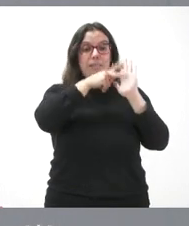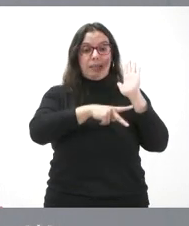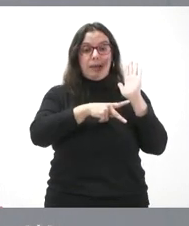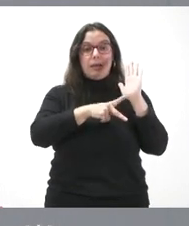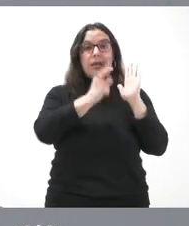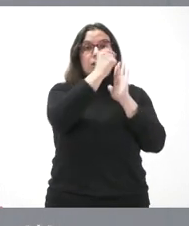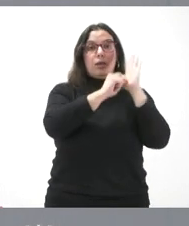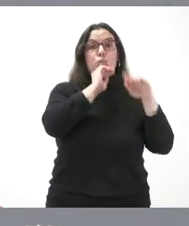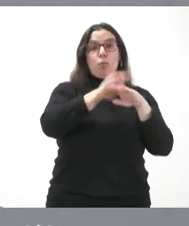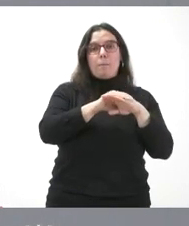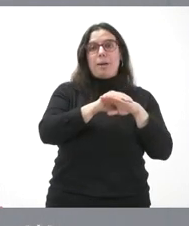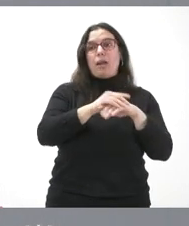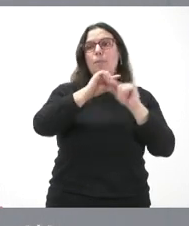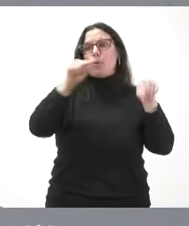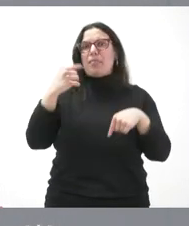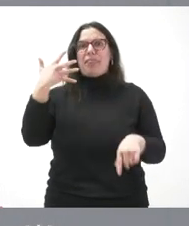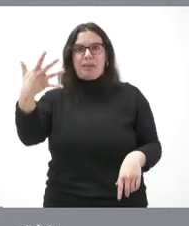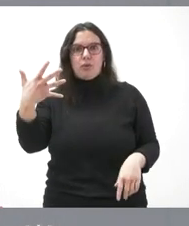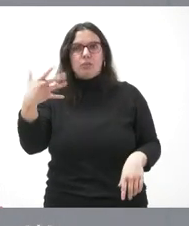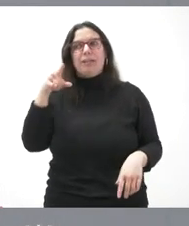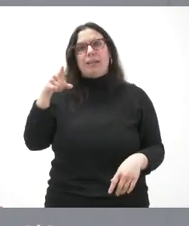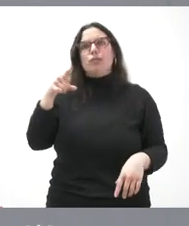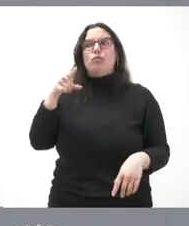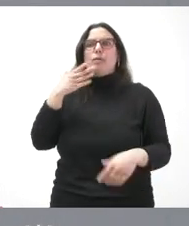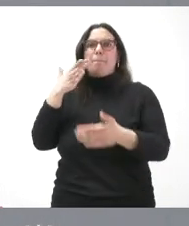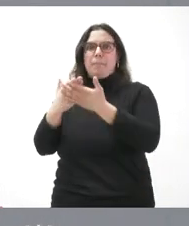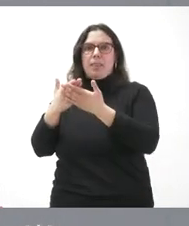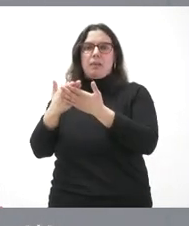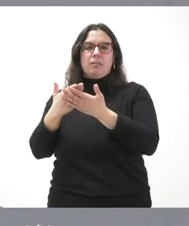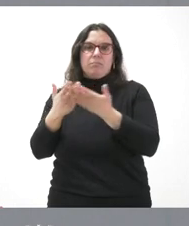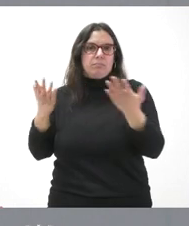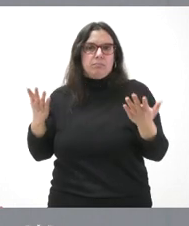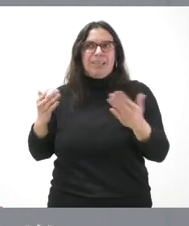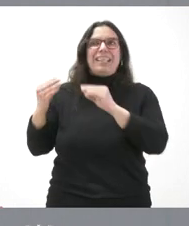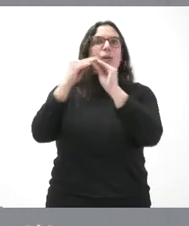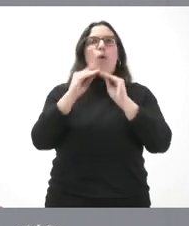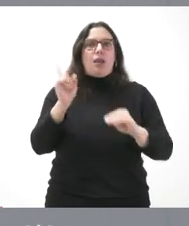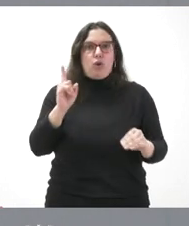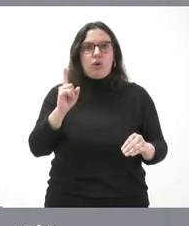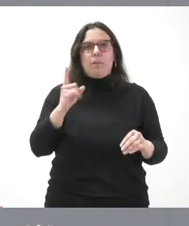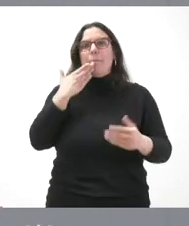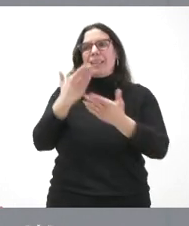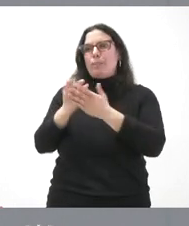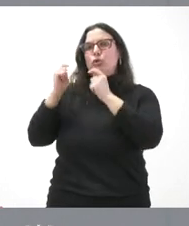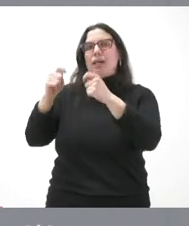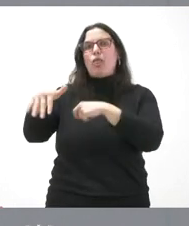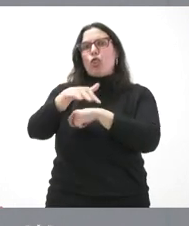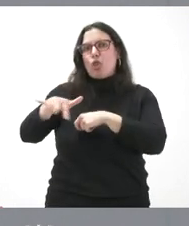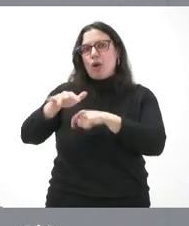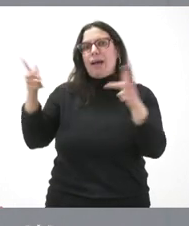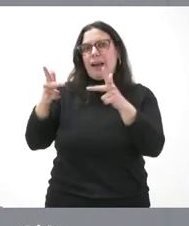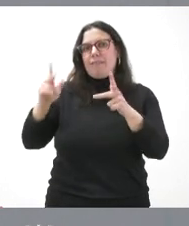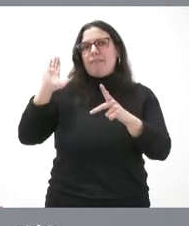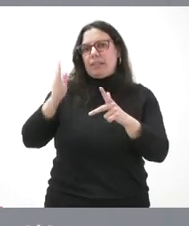son en cinco provincias, esas son las que se relacionan, y por tanto es que nosotros los igualemos. Nosotros lo que hacemos es pedir esa declaración. Luego, ya será el